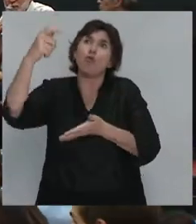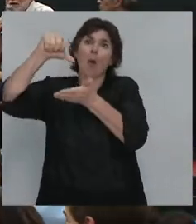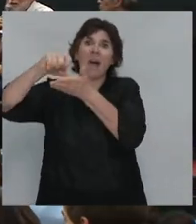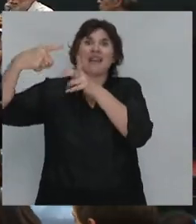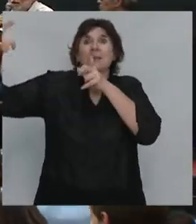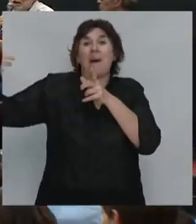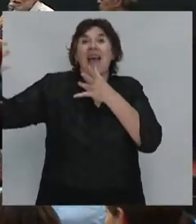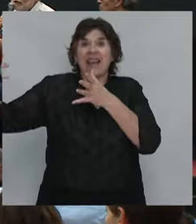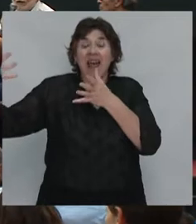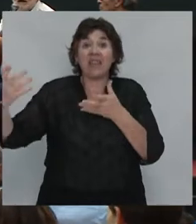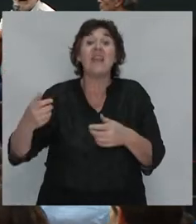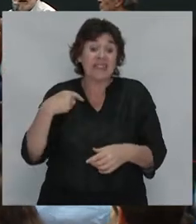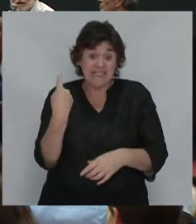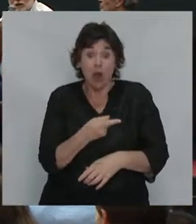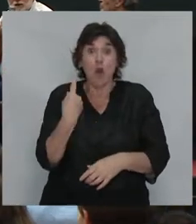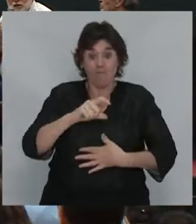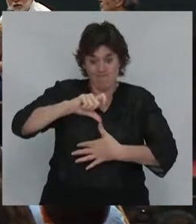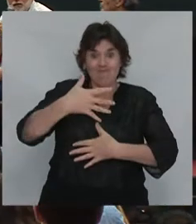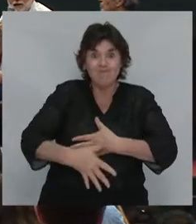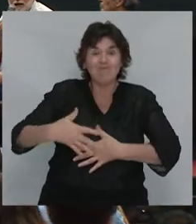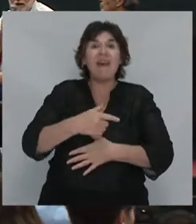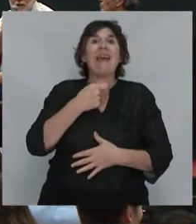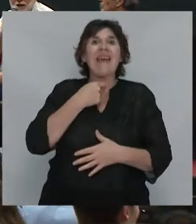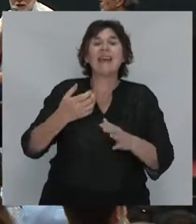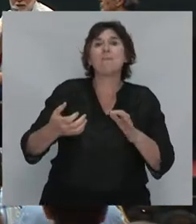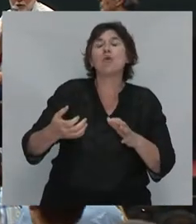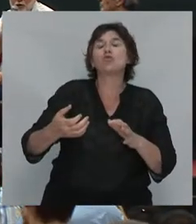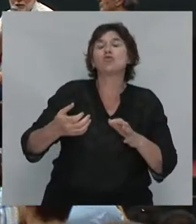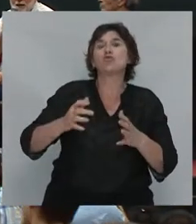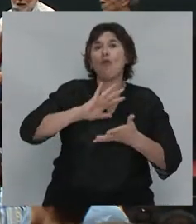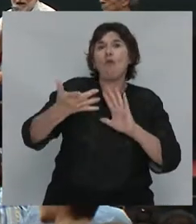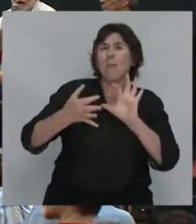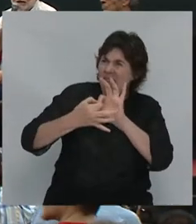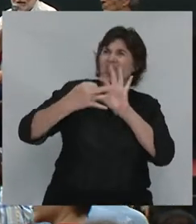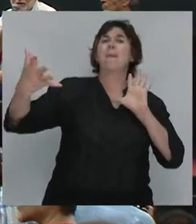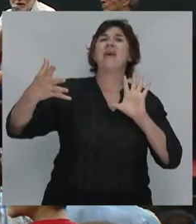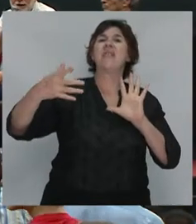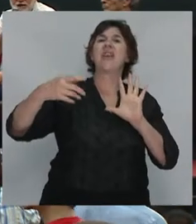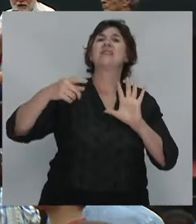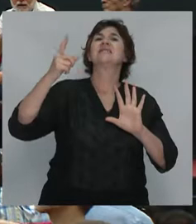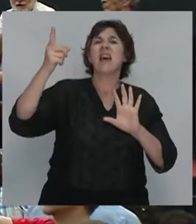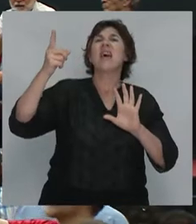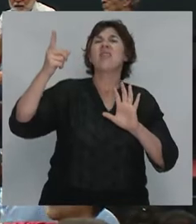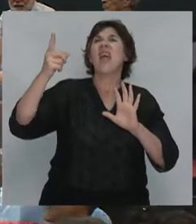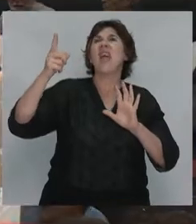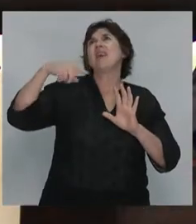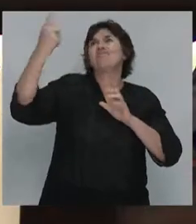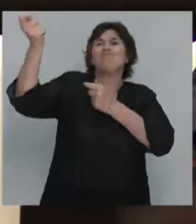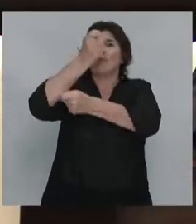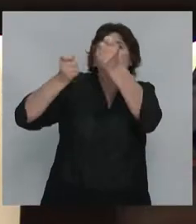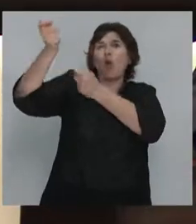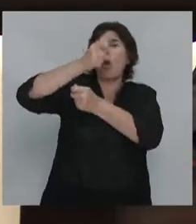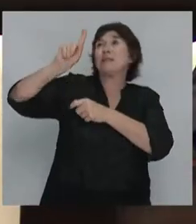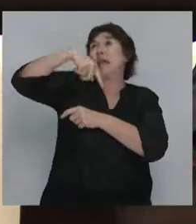todos queremos independizarnos de la situación de hegemonía que produce el sistema financiero internacional en este